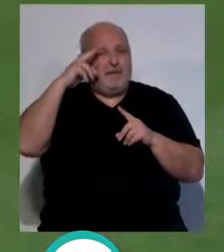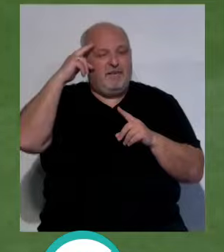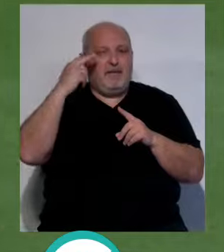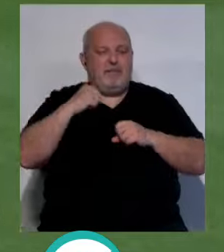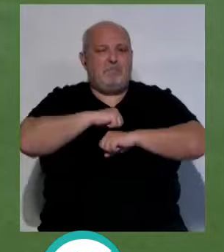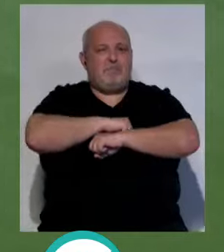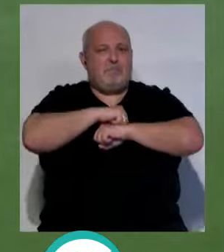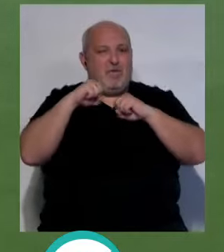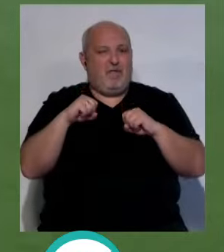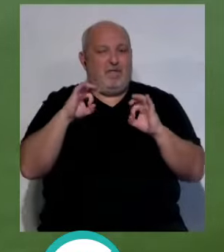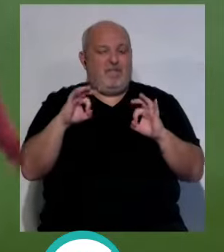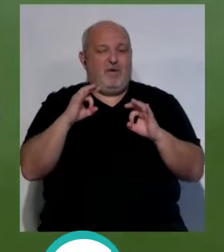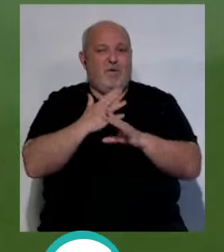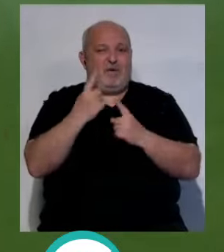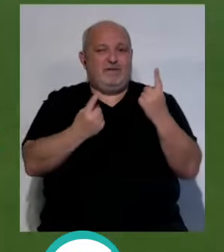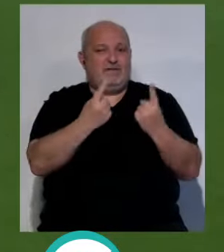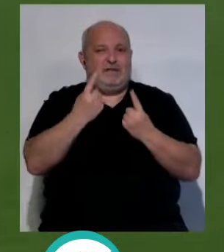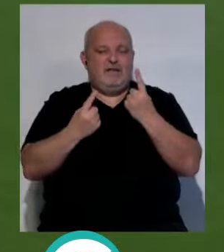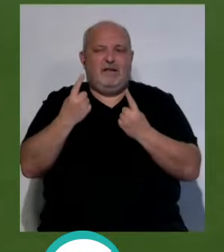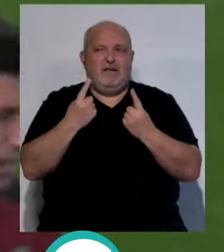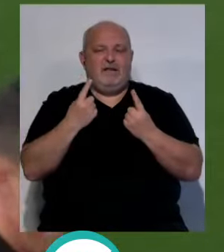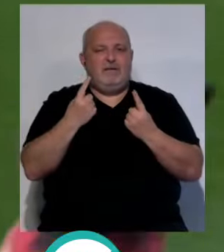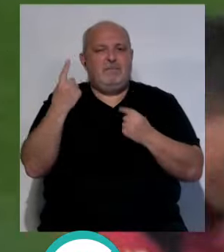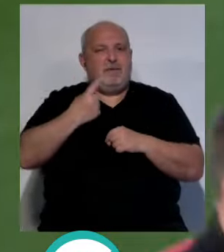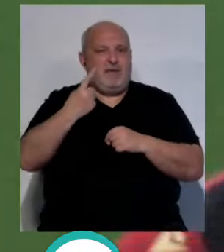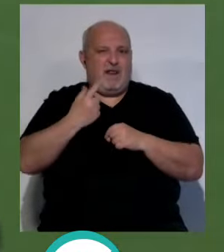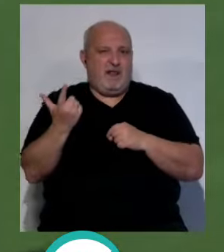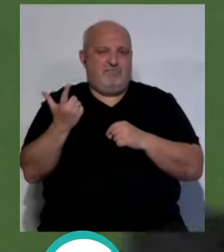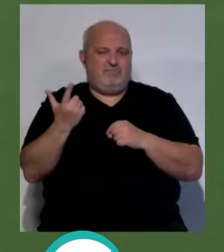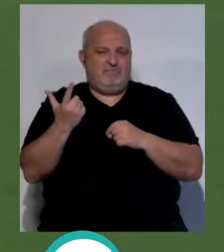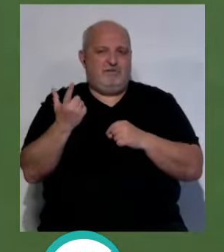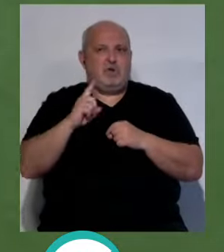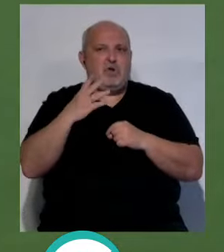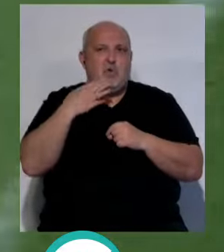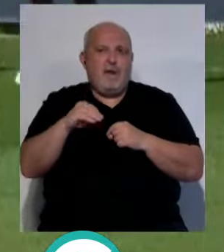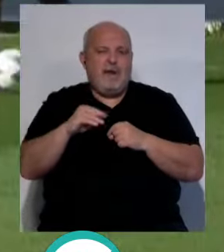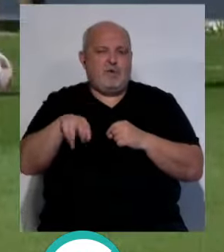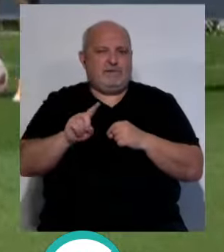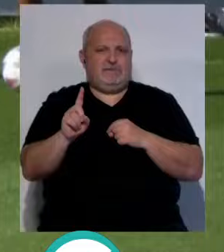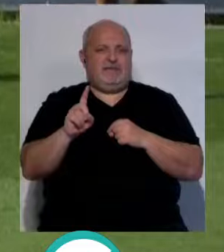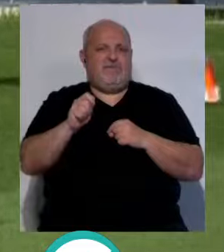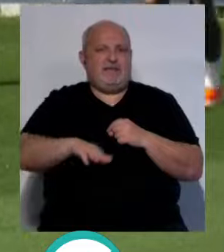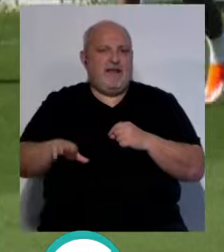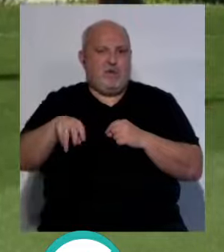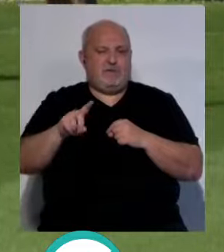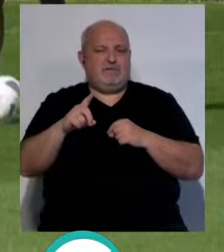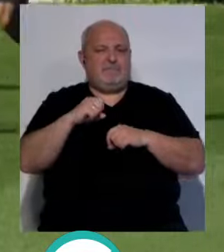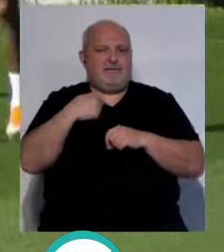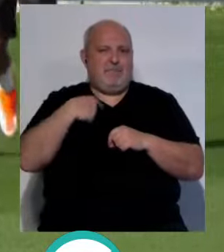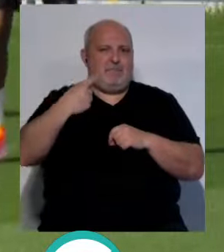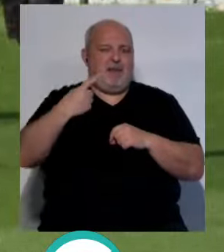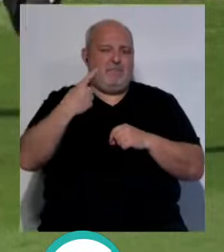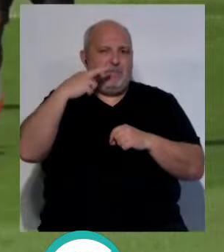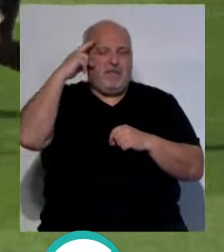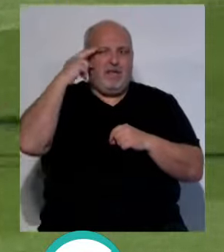y la madurez de los jugadores, eso tiene que salir. Que estamos hablando de primera división, no estamos hablando de juveniles, ni estamos hablando de infantiles. Y es un tema que